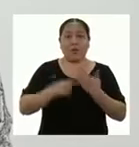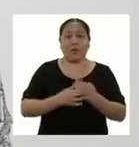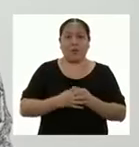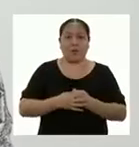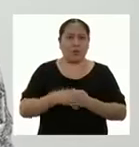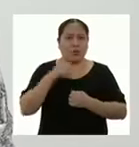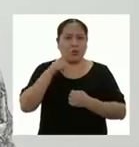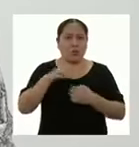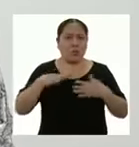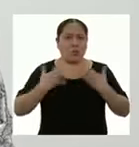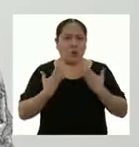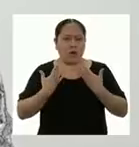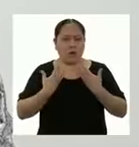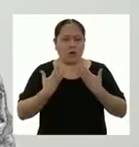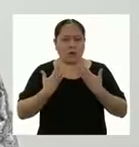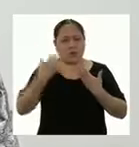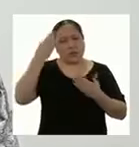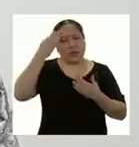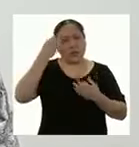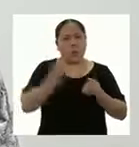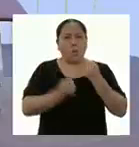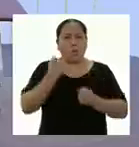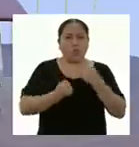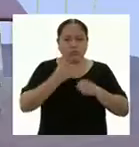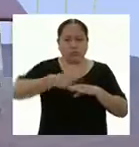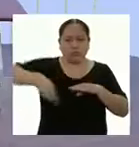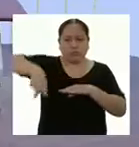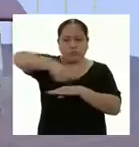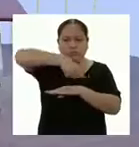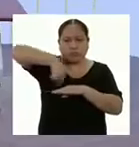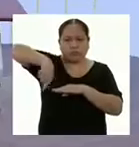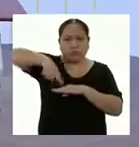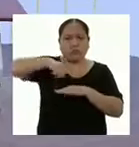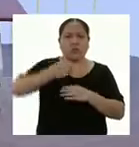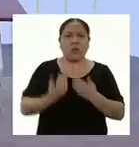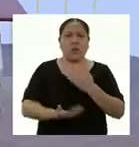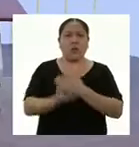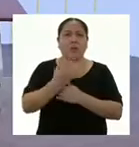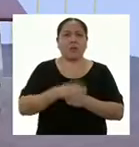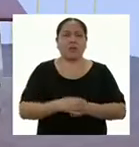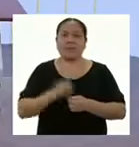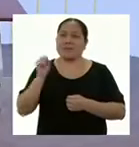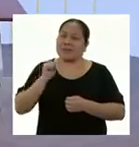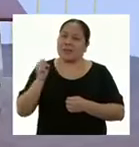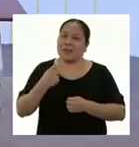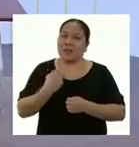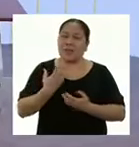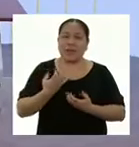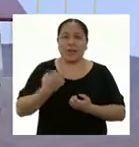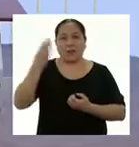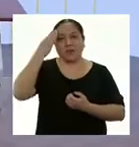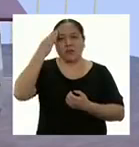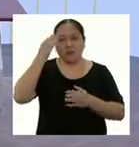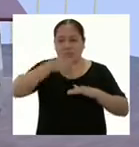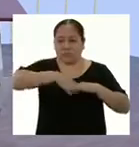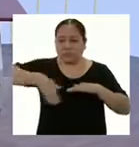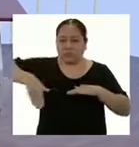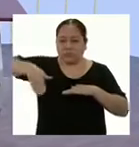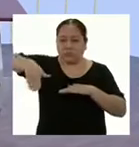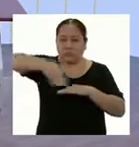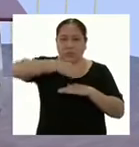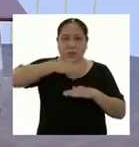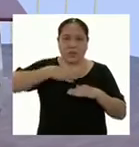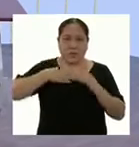podrás calcular cuántos metros corriste esta mañana. Exacto. Solo necesito saber cuánto miden los lados de mi